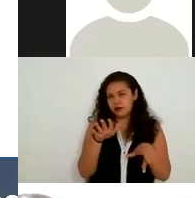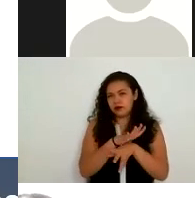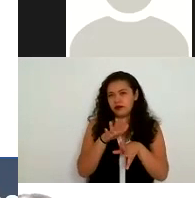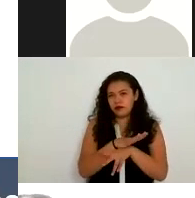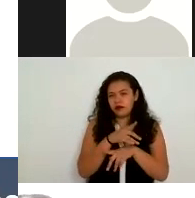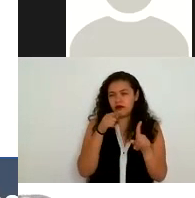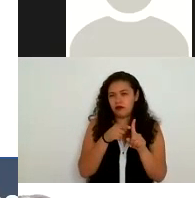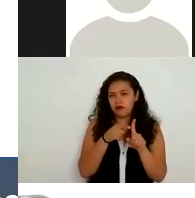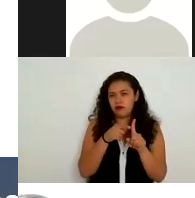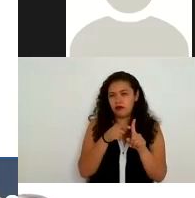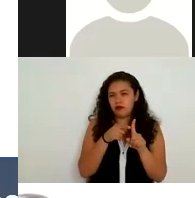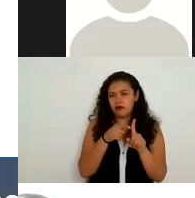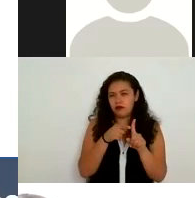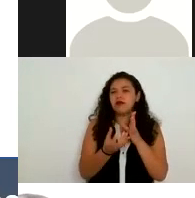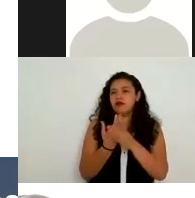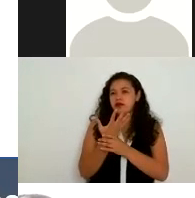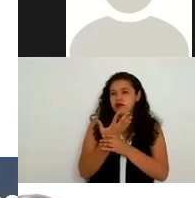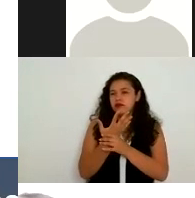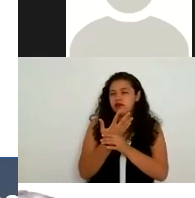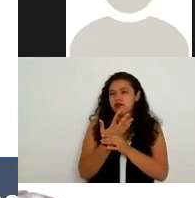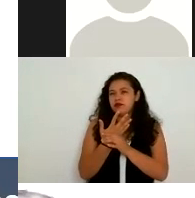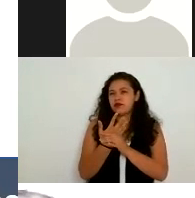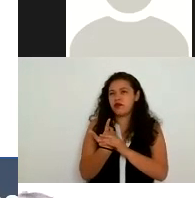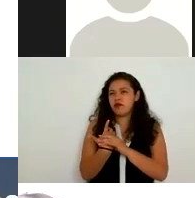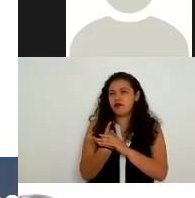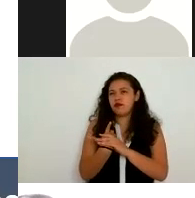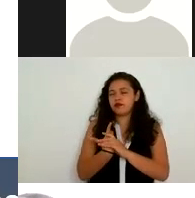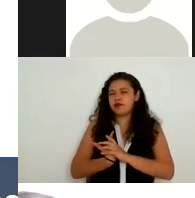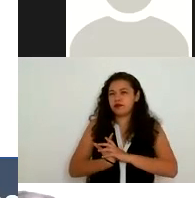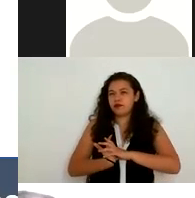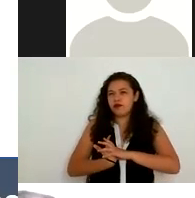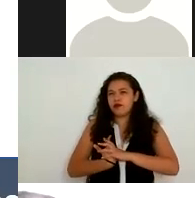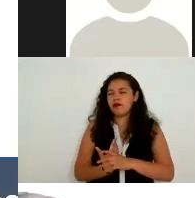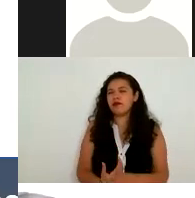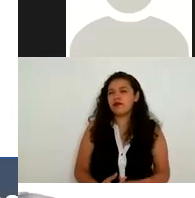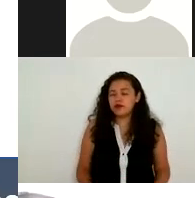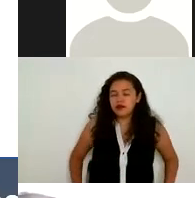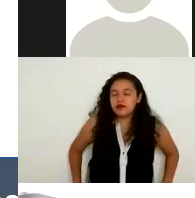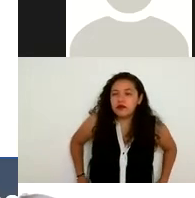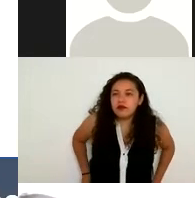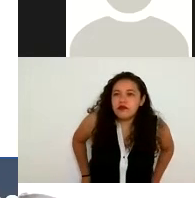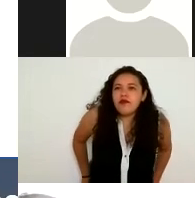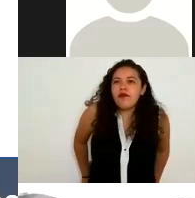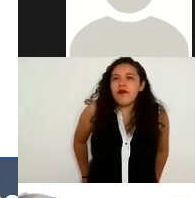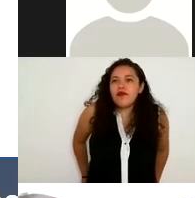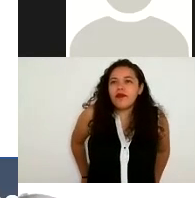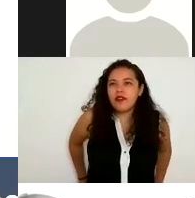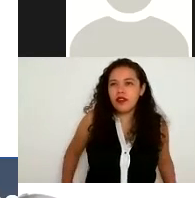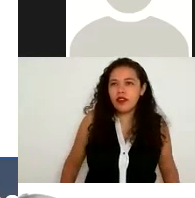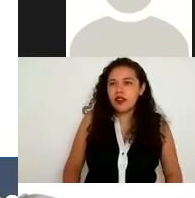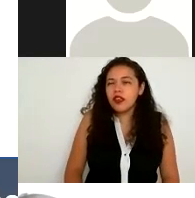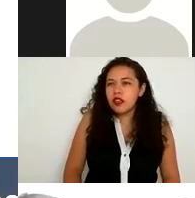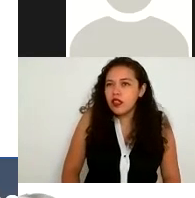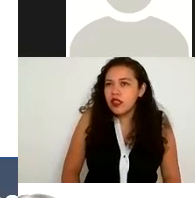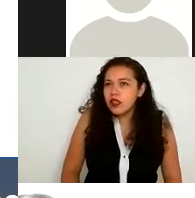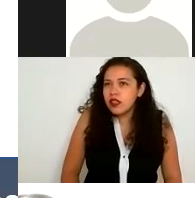actualización de finalidad podemos avisar que esto sucedió porque eso puede ser motivo de infracción o realizar transferencias sin dar aviso